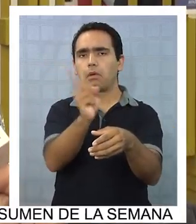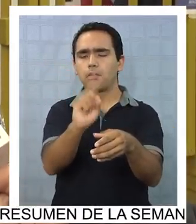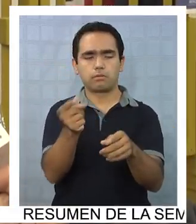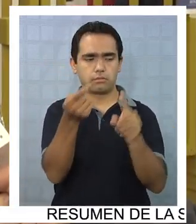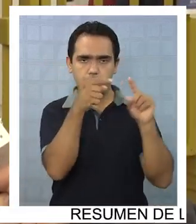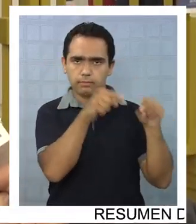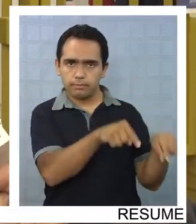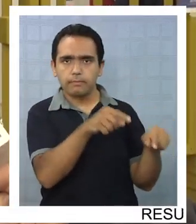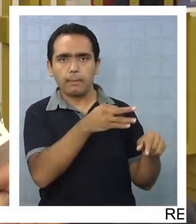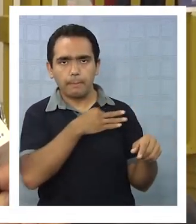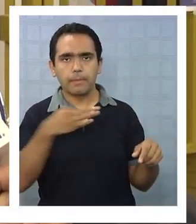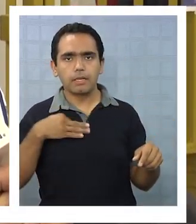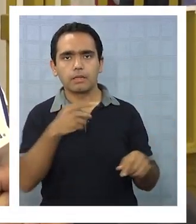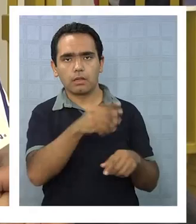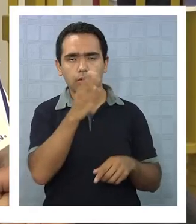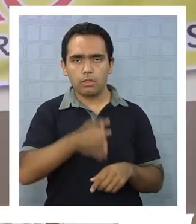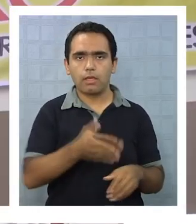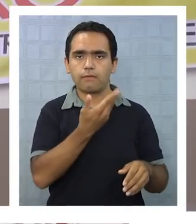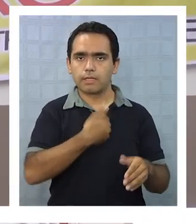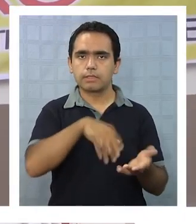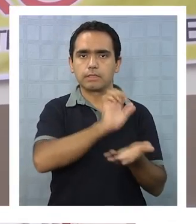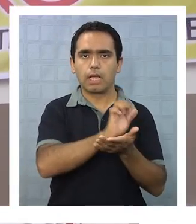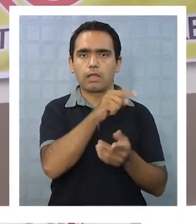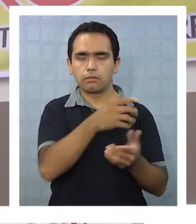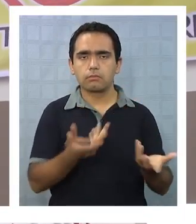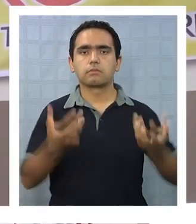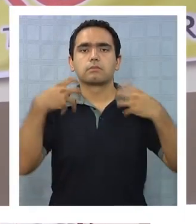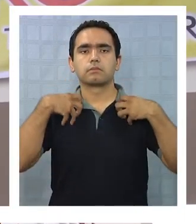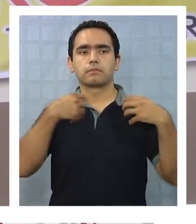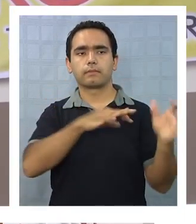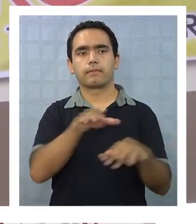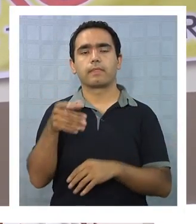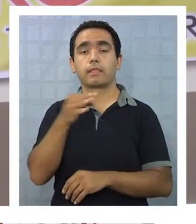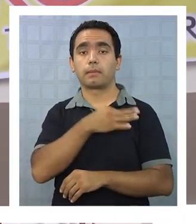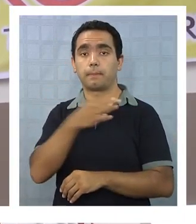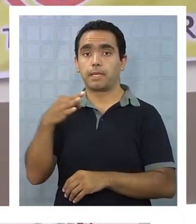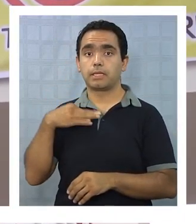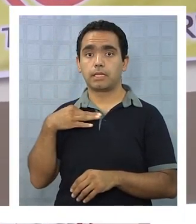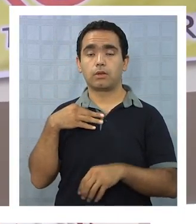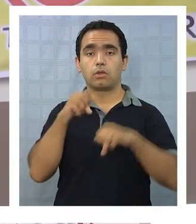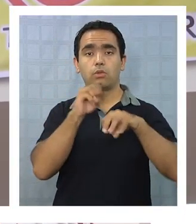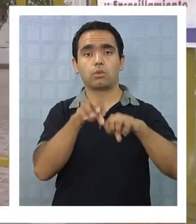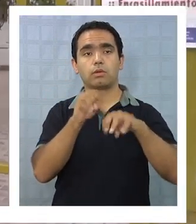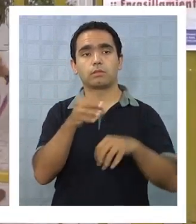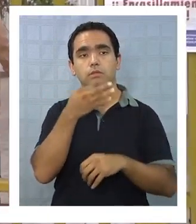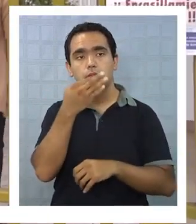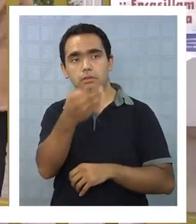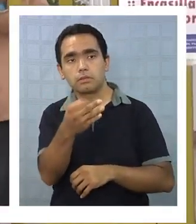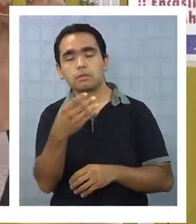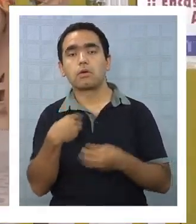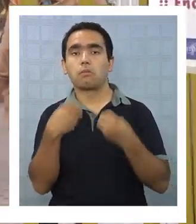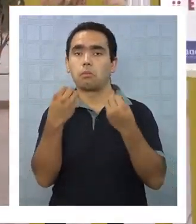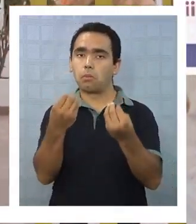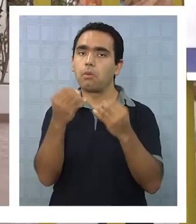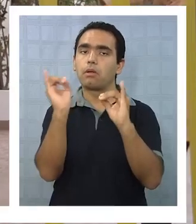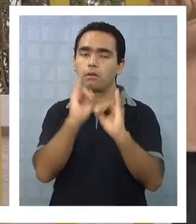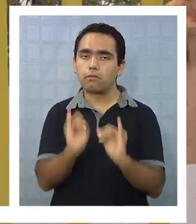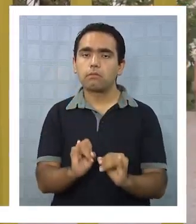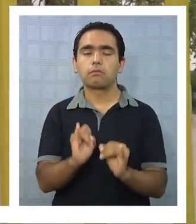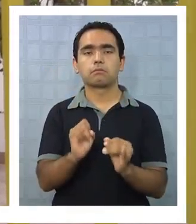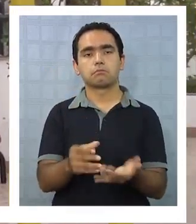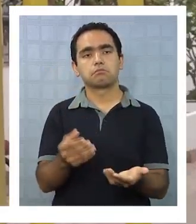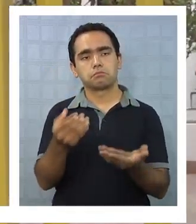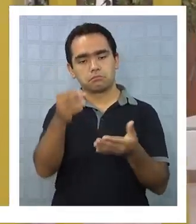se está propiciando en estos momentos. Por parte del Ministerio de Educación afirman que han recibido de buena manera las